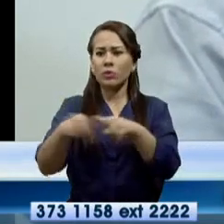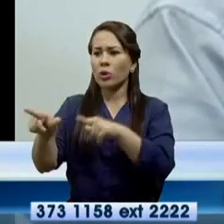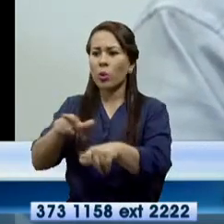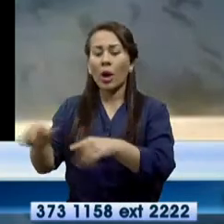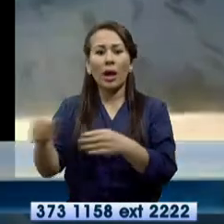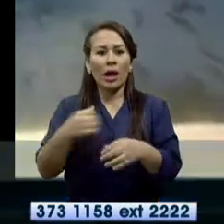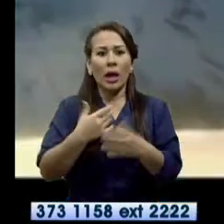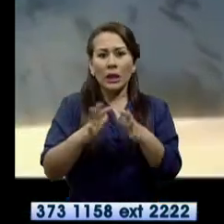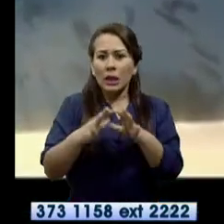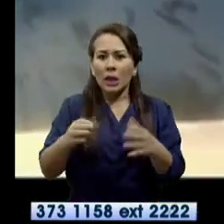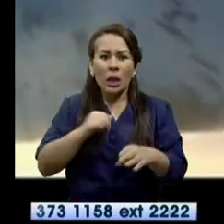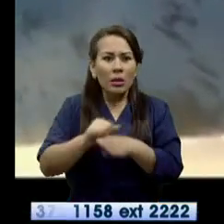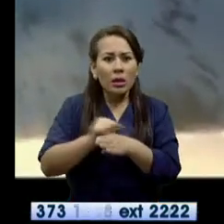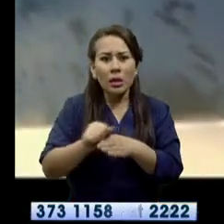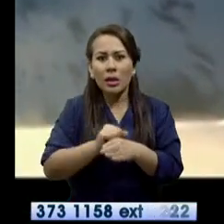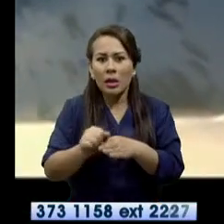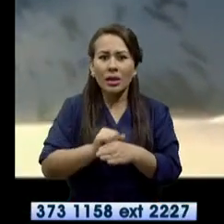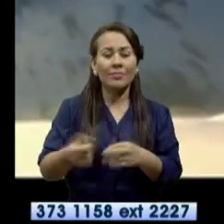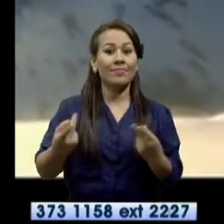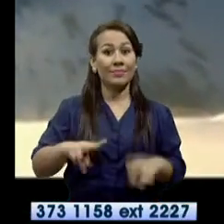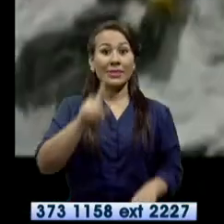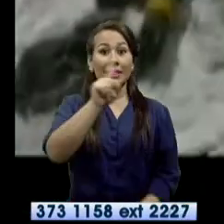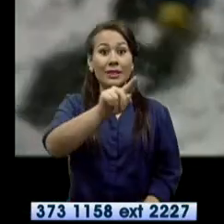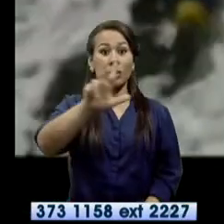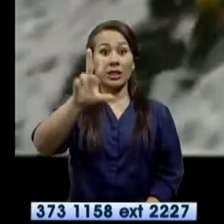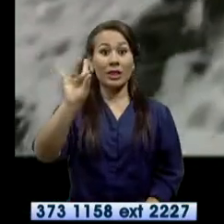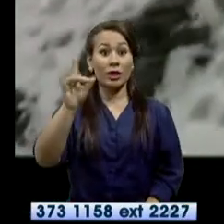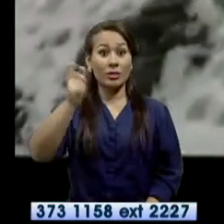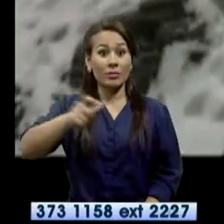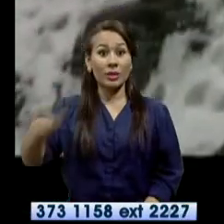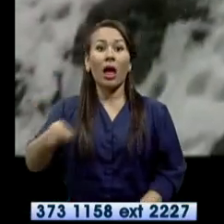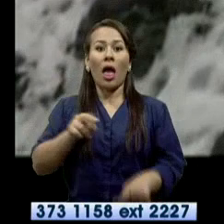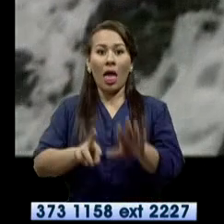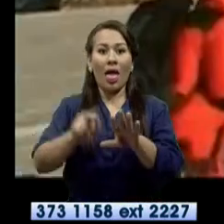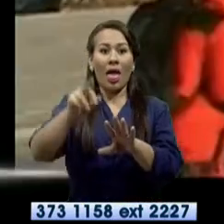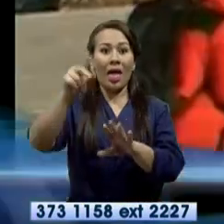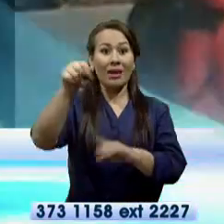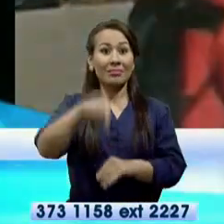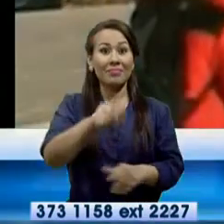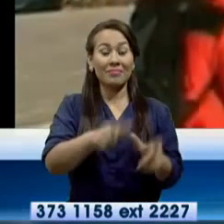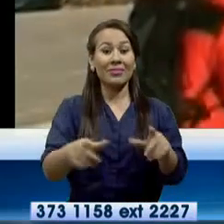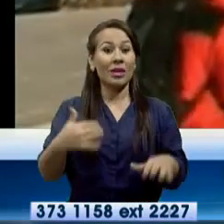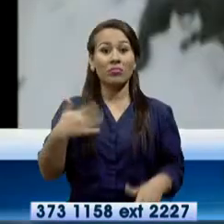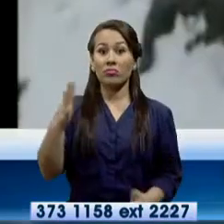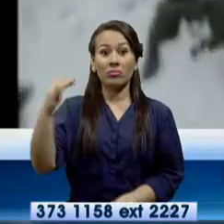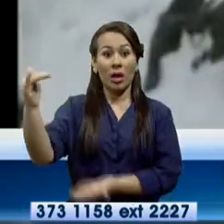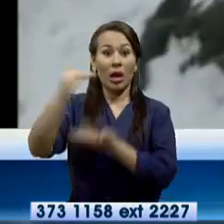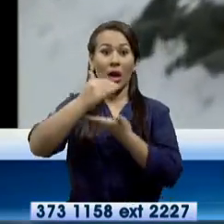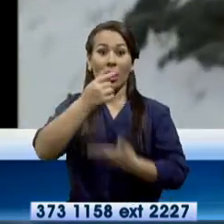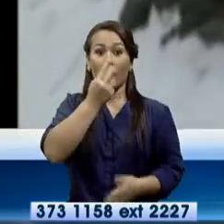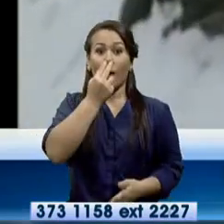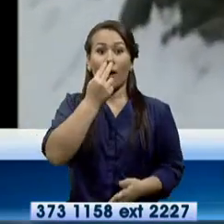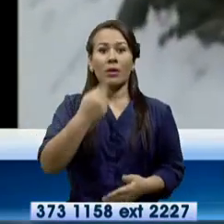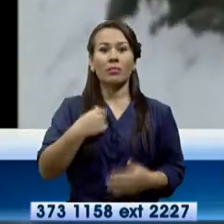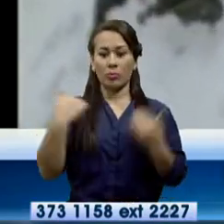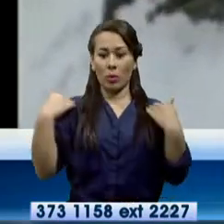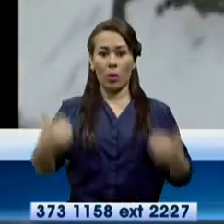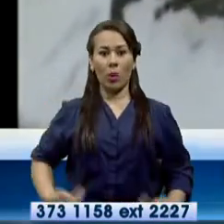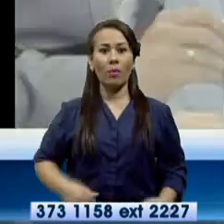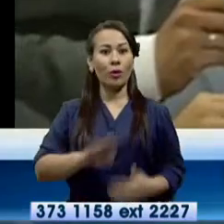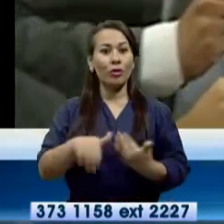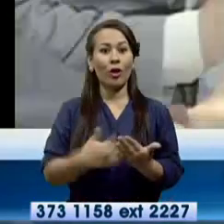entrenar bien. Solo 188 personas han logrado llegar a esta montaña sin oxígeno y con sus extremidades